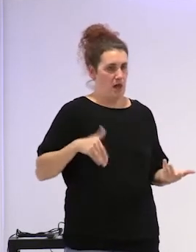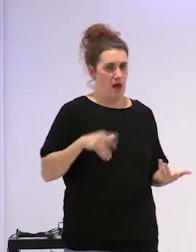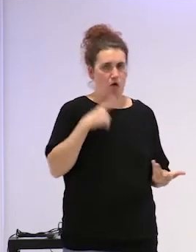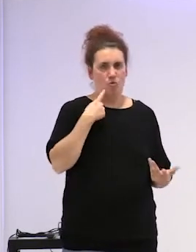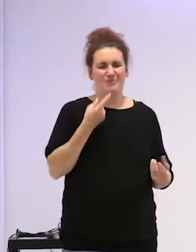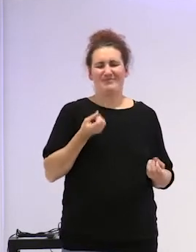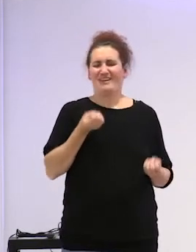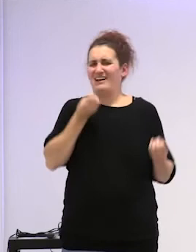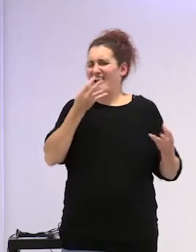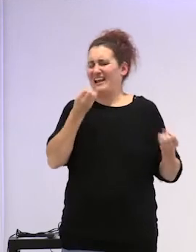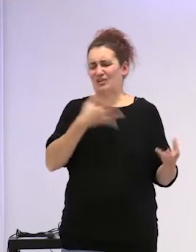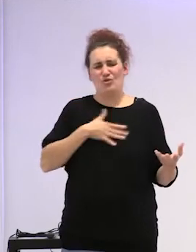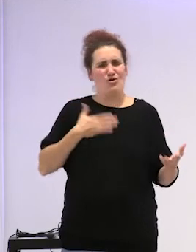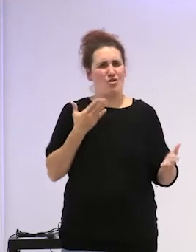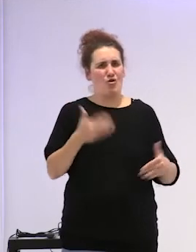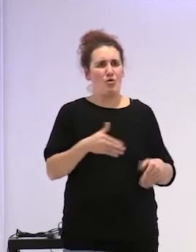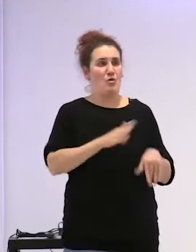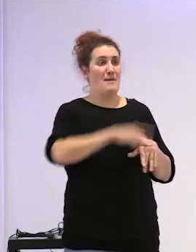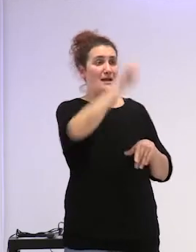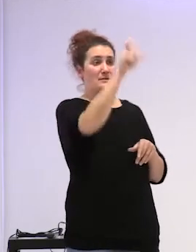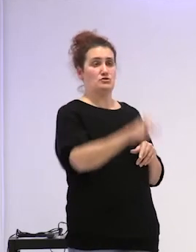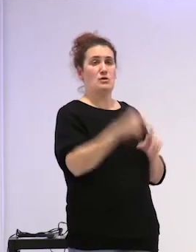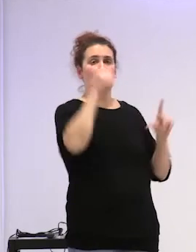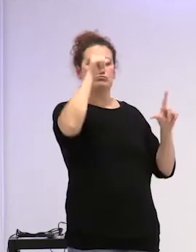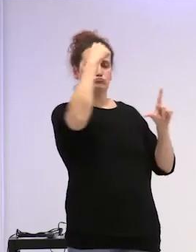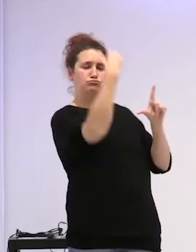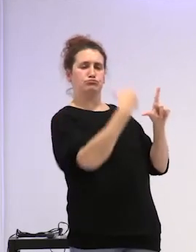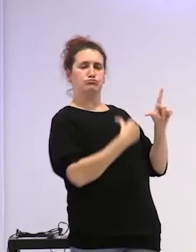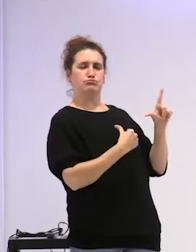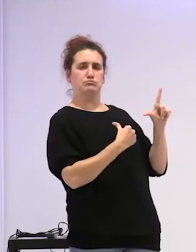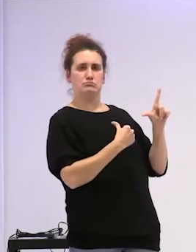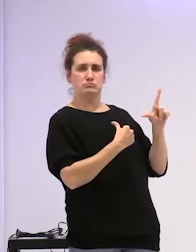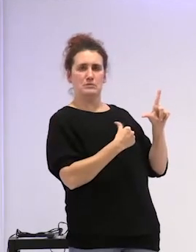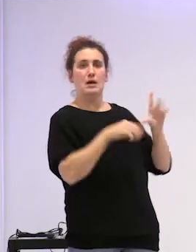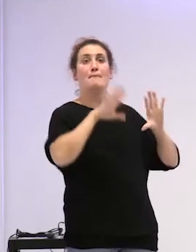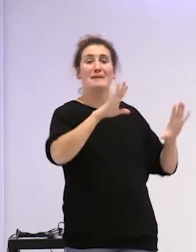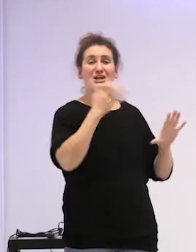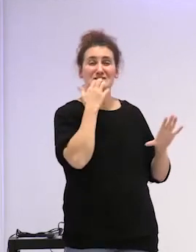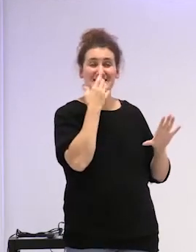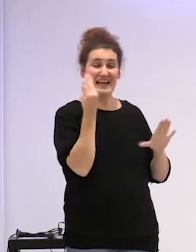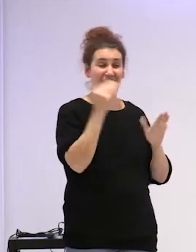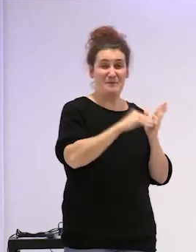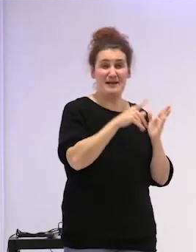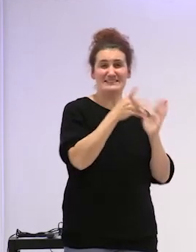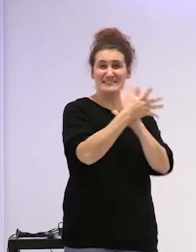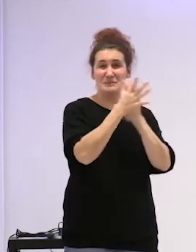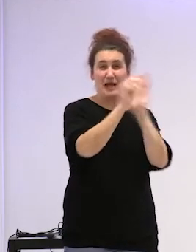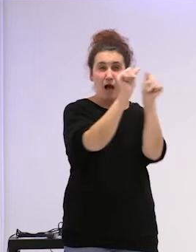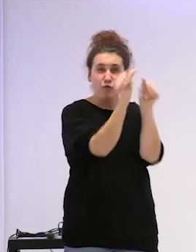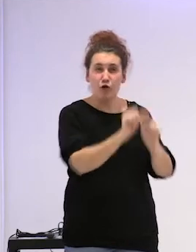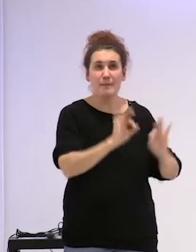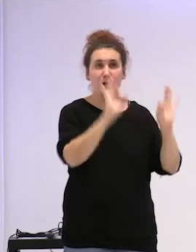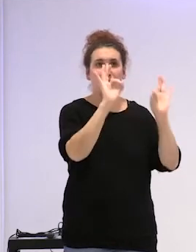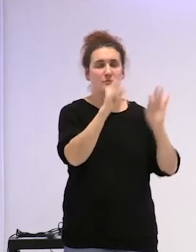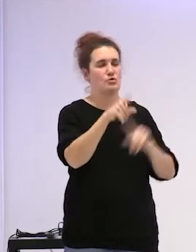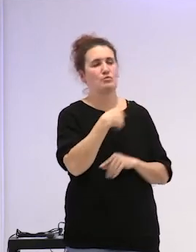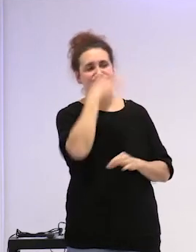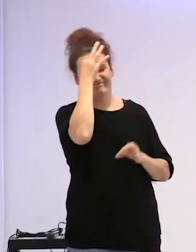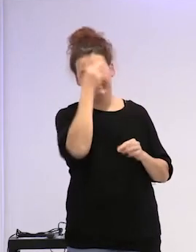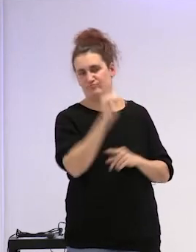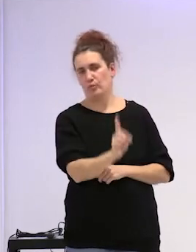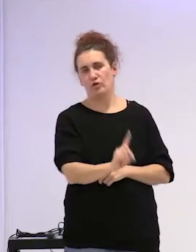relato para la persona que escucha pero si encima te lo explica de una determinada manera lo que te queda es no, no me lo creo